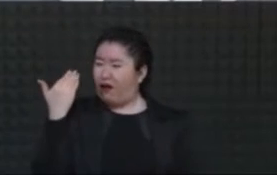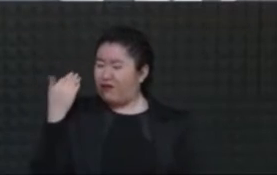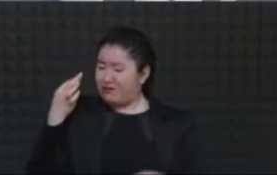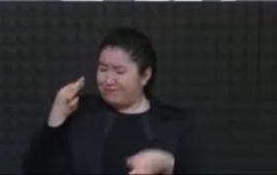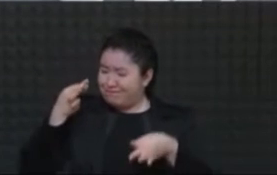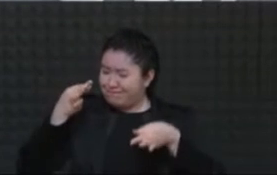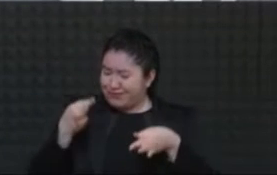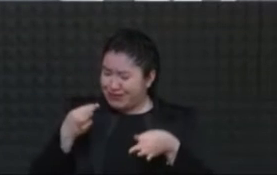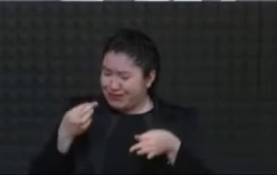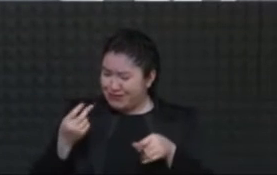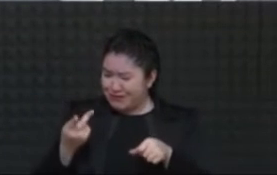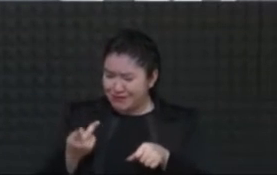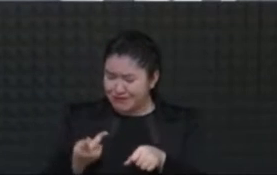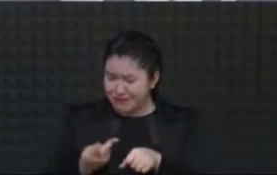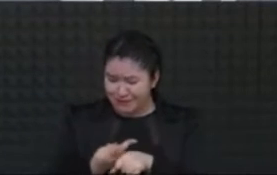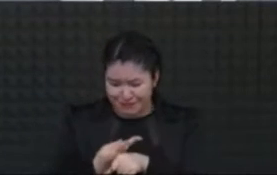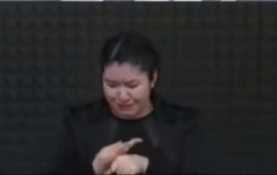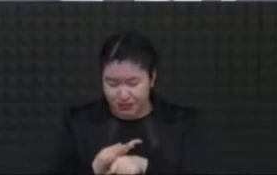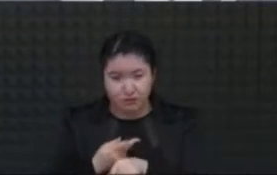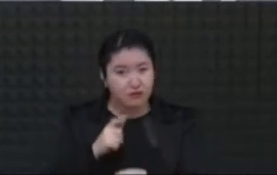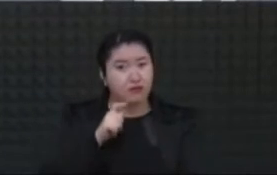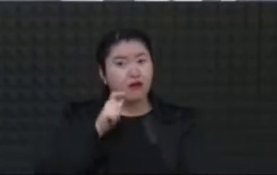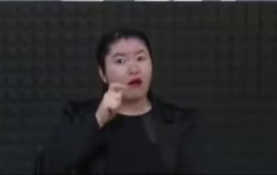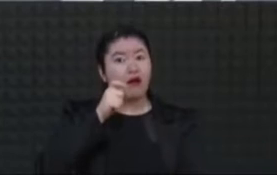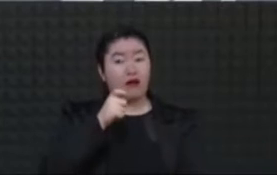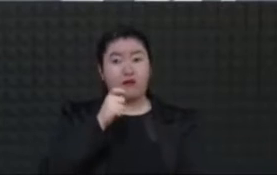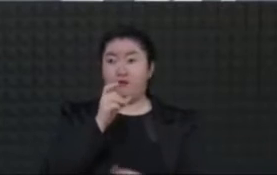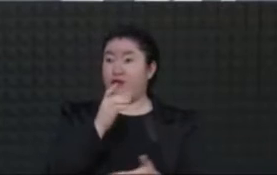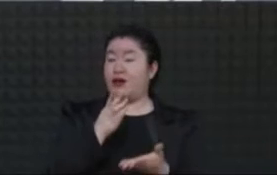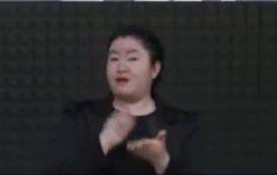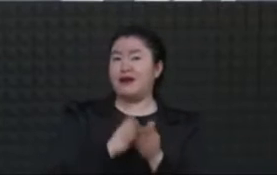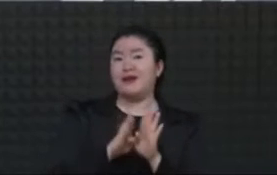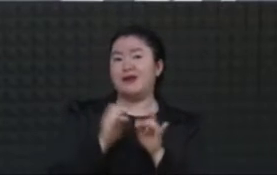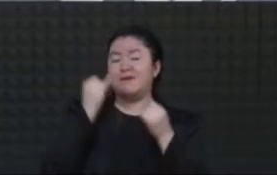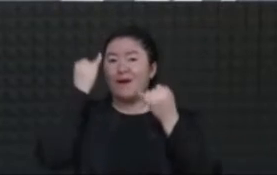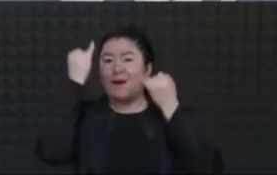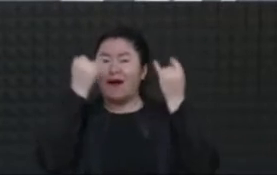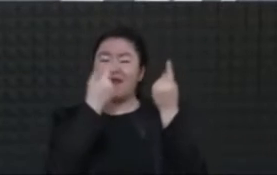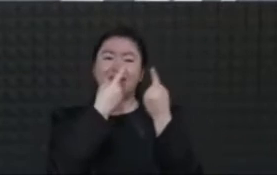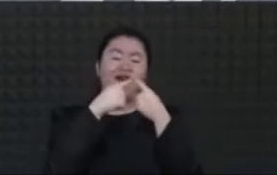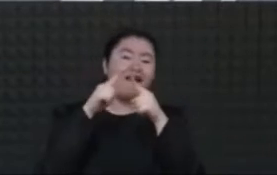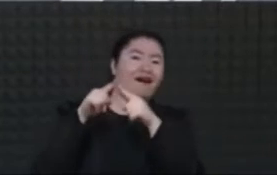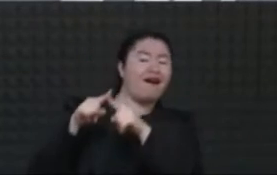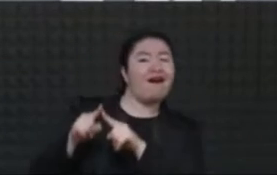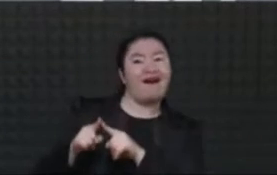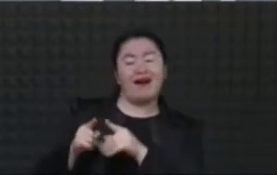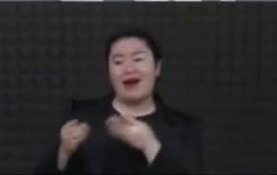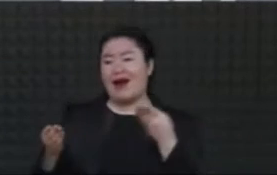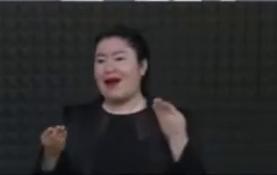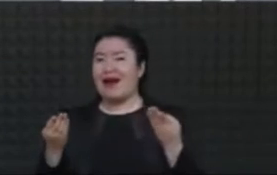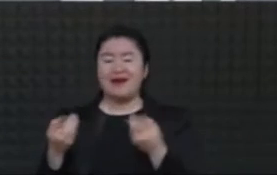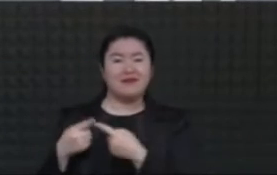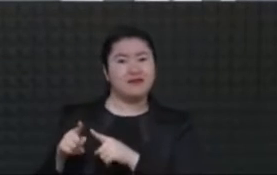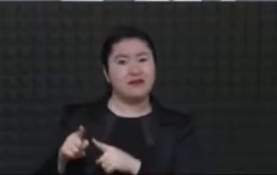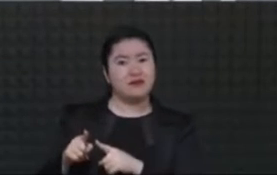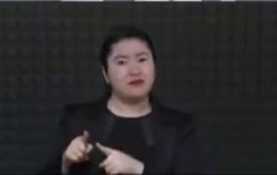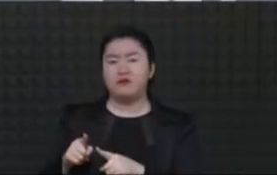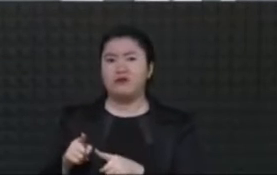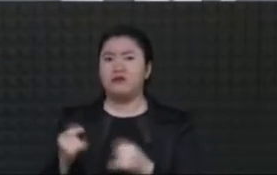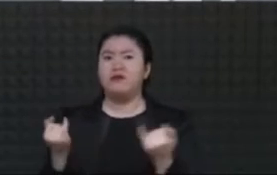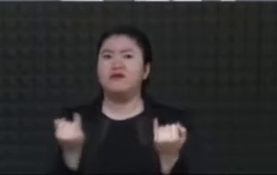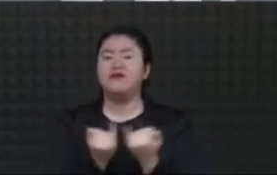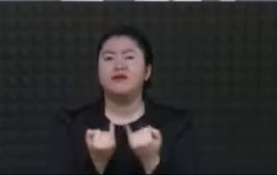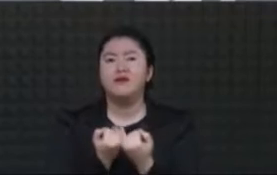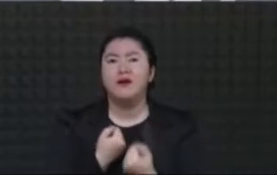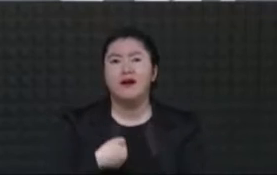solamente como un sinónimo de folclor, sino de reconocimiento de quiénes somos y dónde estamos.